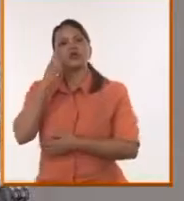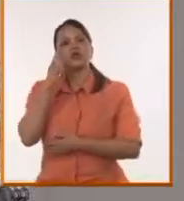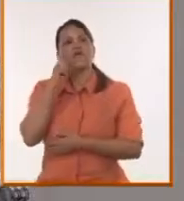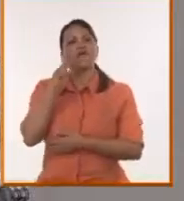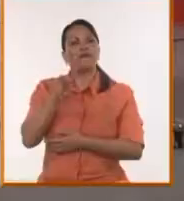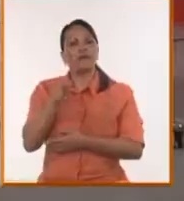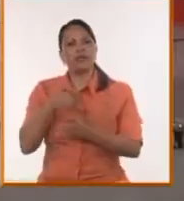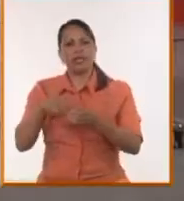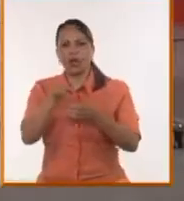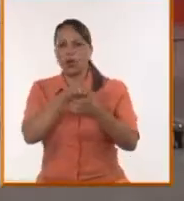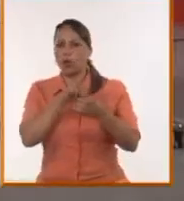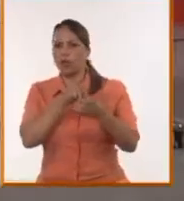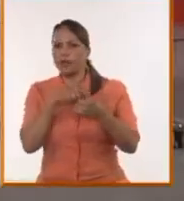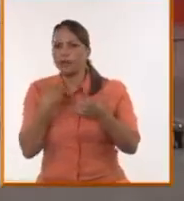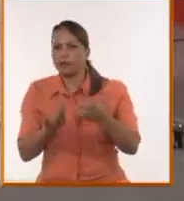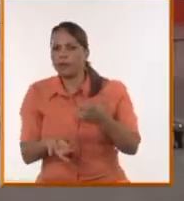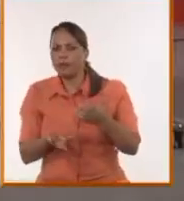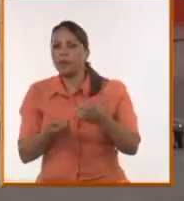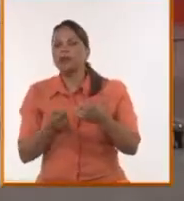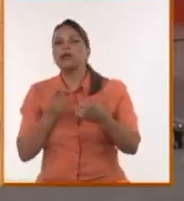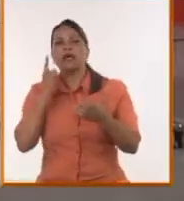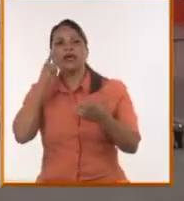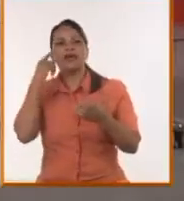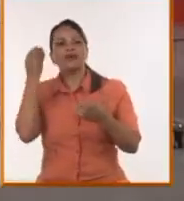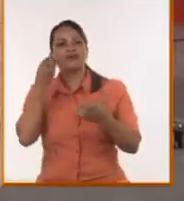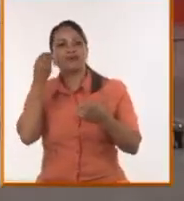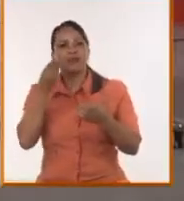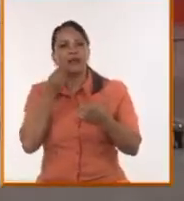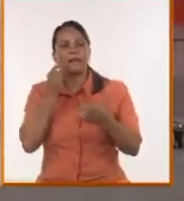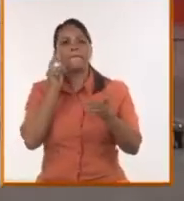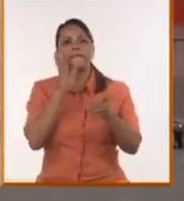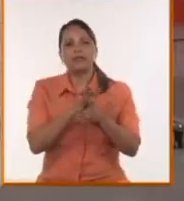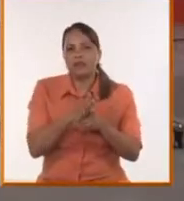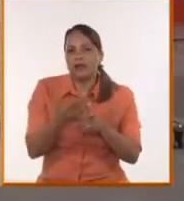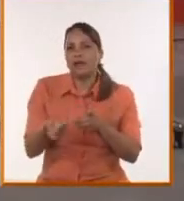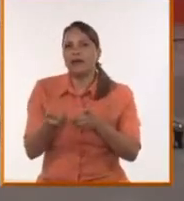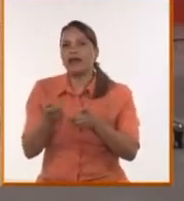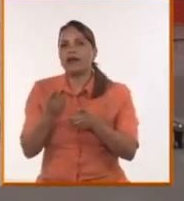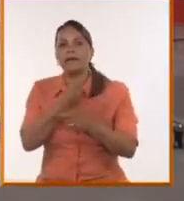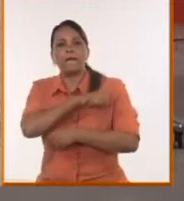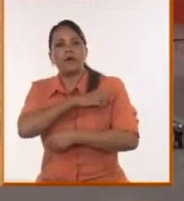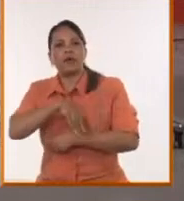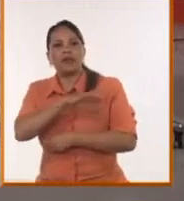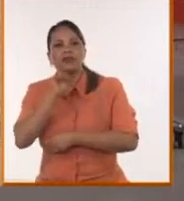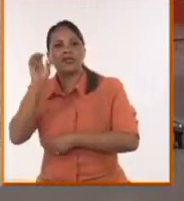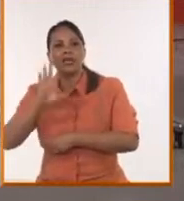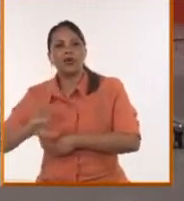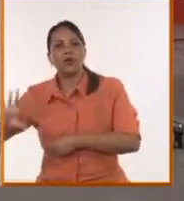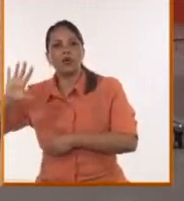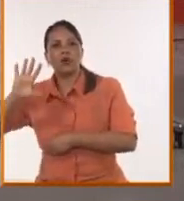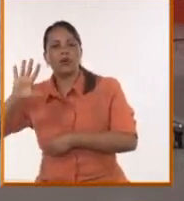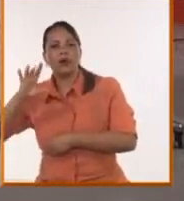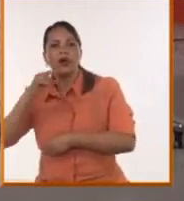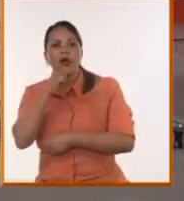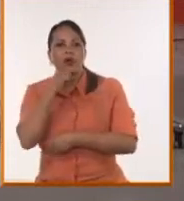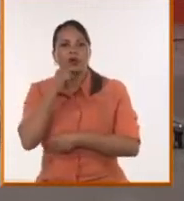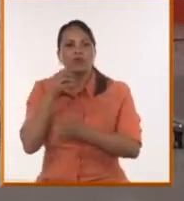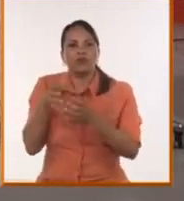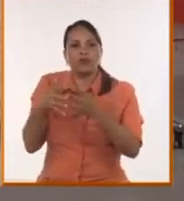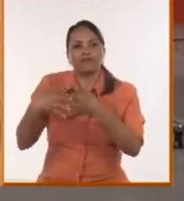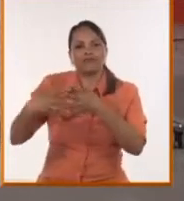comisión cómo se empezaba a situar a las poblaciones europeas con la rusofobia. Es decir,